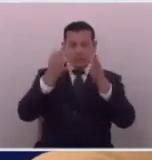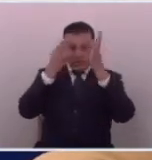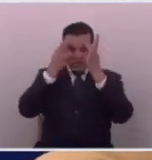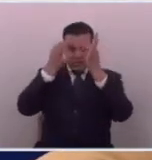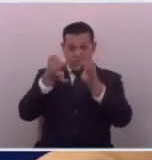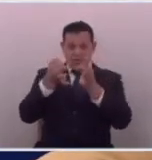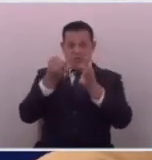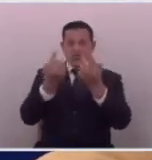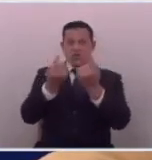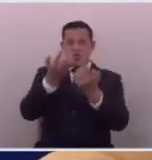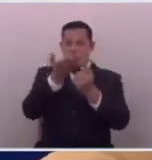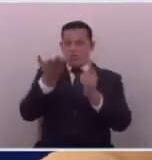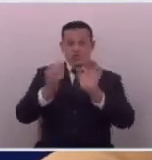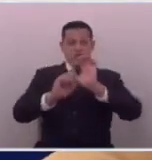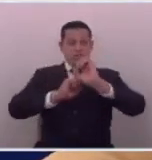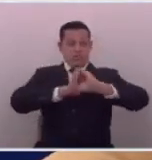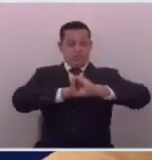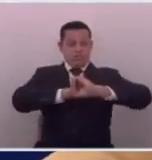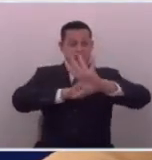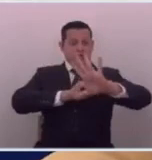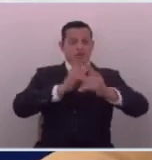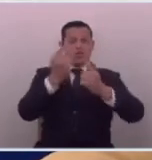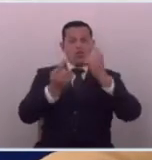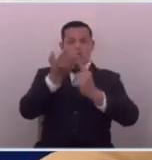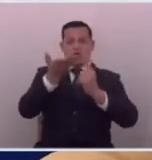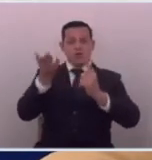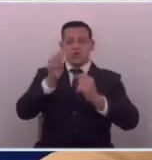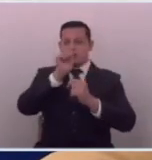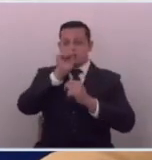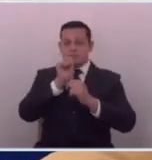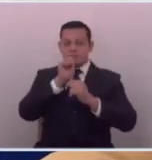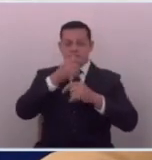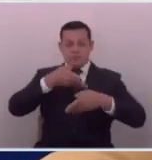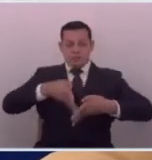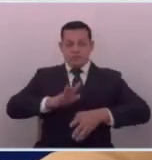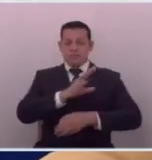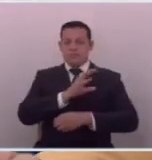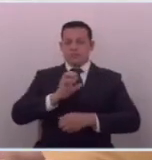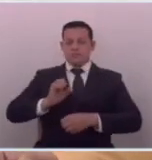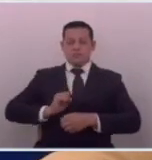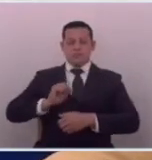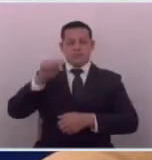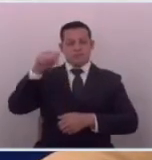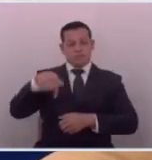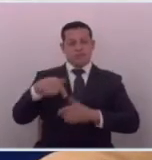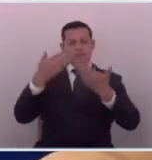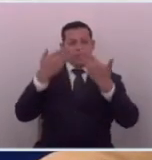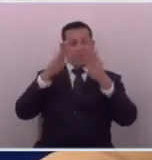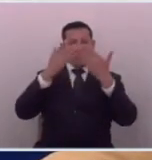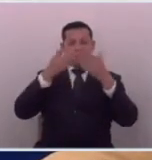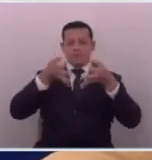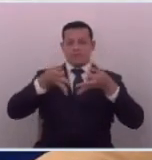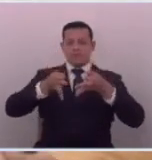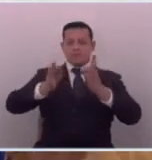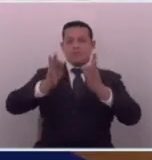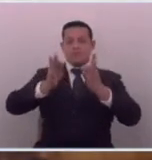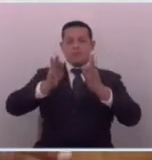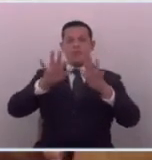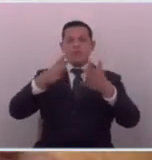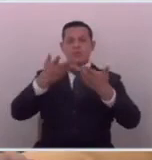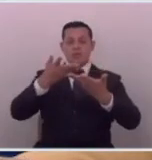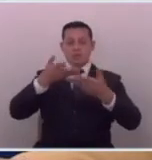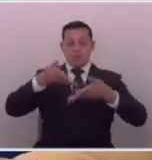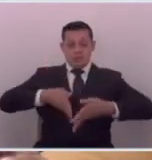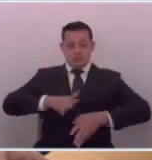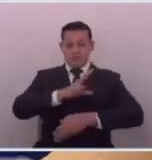iban a conocer y qué era lo que no iban a conocer los salvadoreños ahora hay diferentes formas para que el